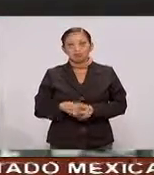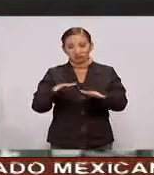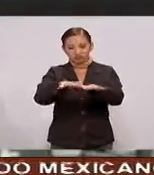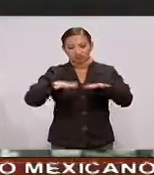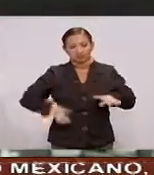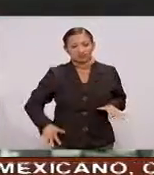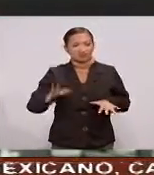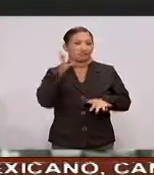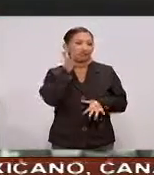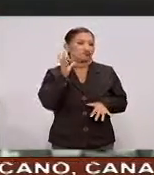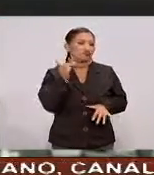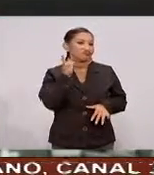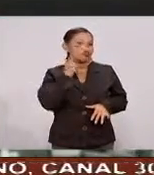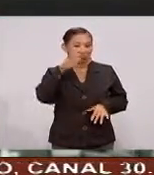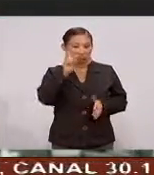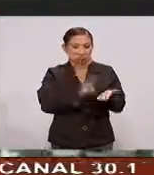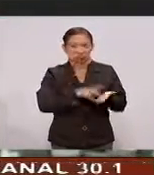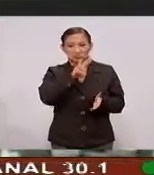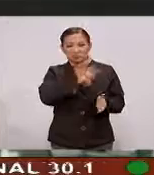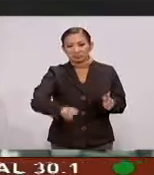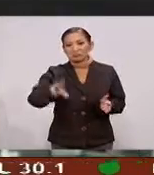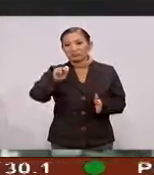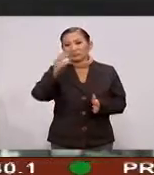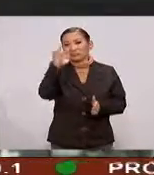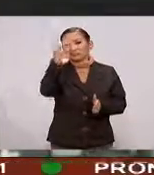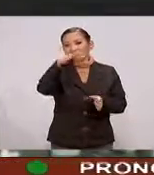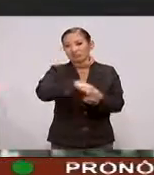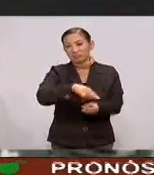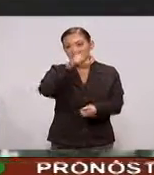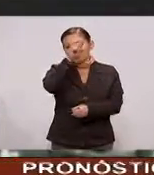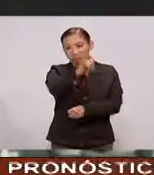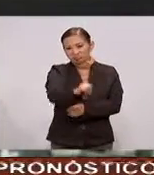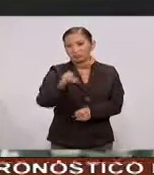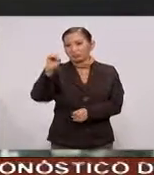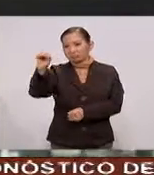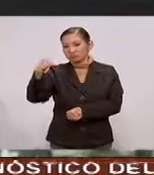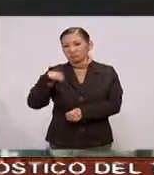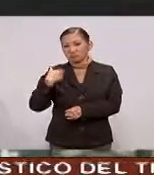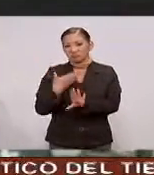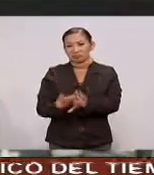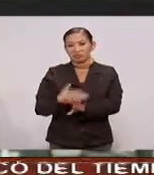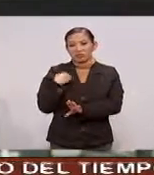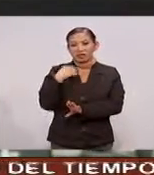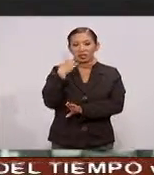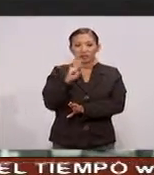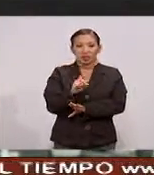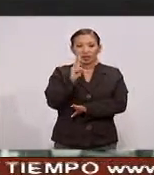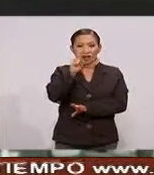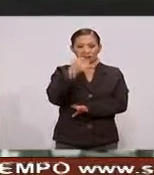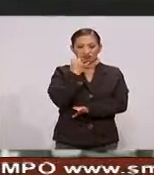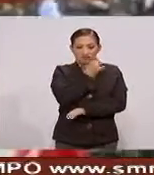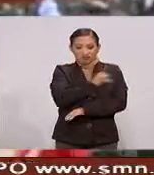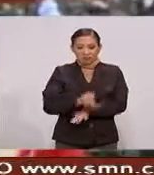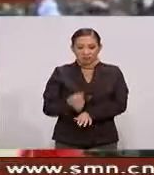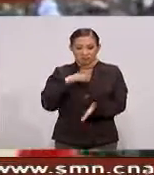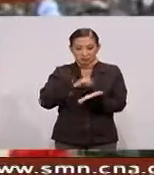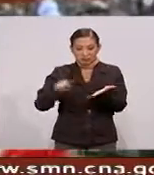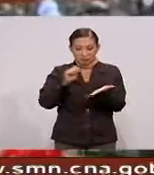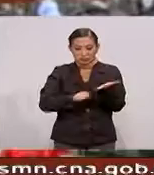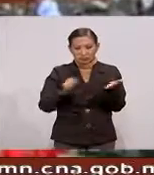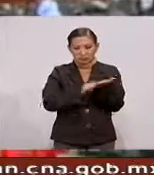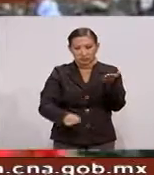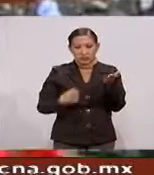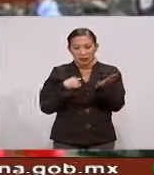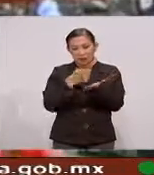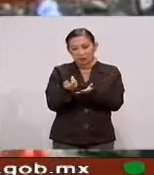Pleno de la Cámara de Diputados Avaló con 382 votos a favor Cero en contra Y 32 abstenciones La minuta de la ley De